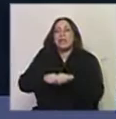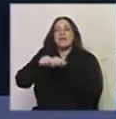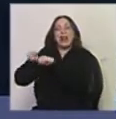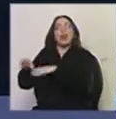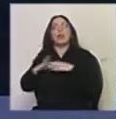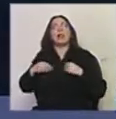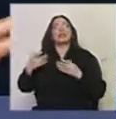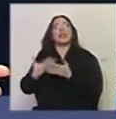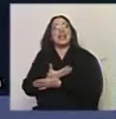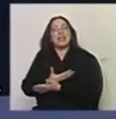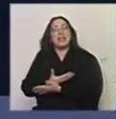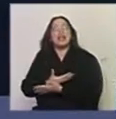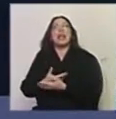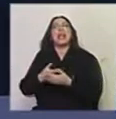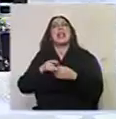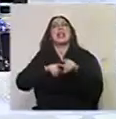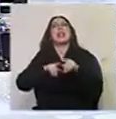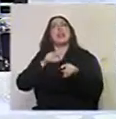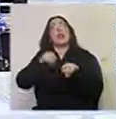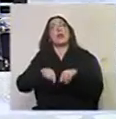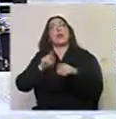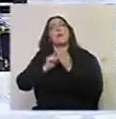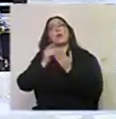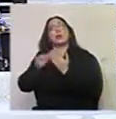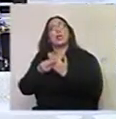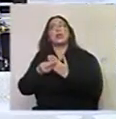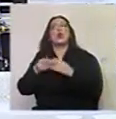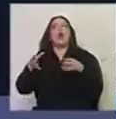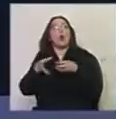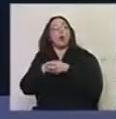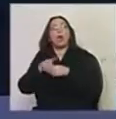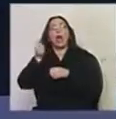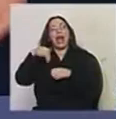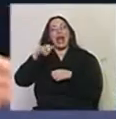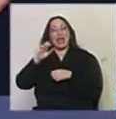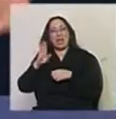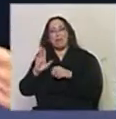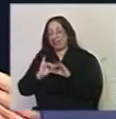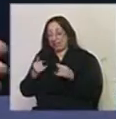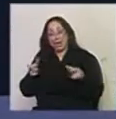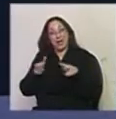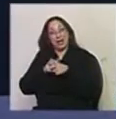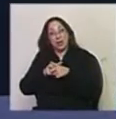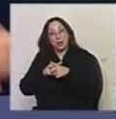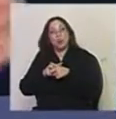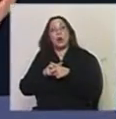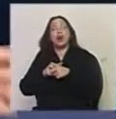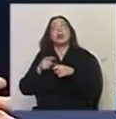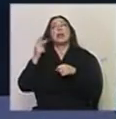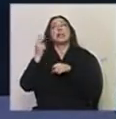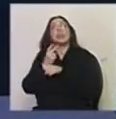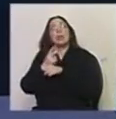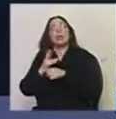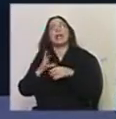sacrificio y yo la carrera la hacen todos juntos. O sea, que esto es un proyecto en conjunto con ANEP. Sí, sí, tuvimos ya las reuniones en su momento con secundaria y con